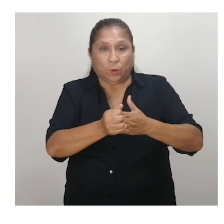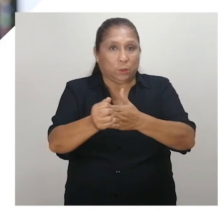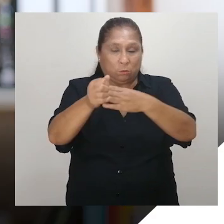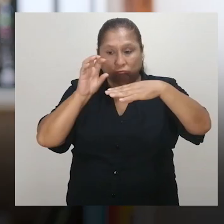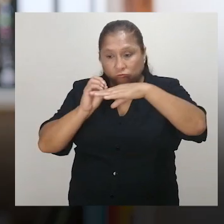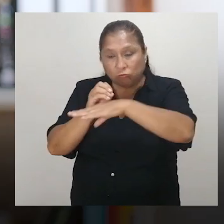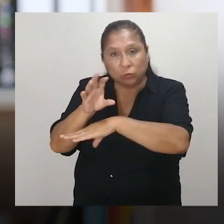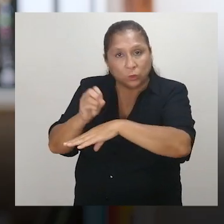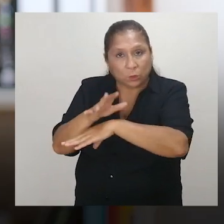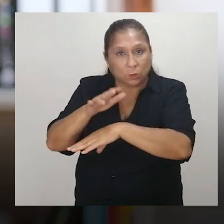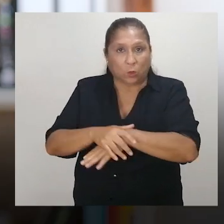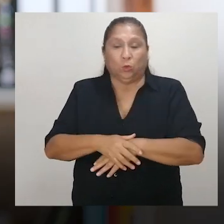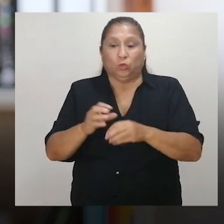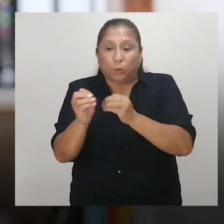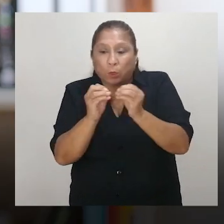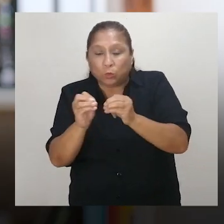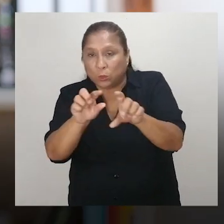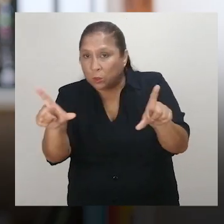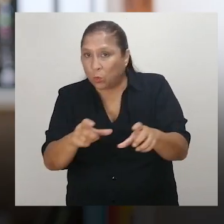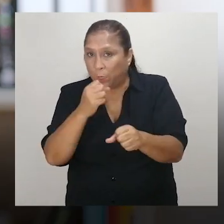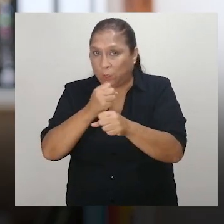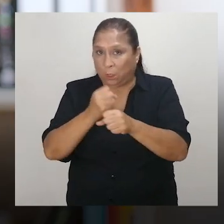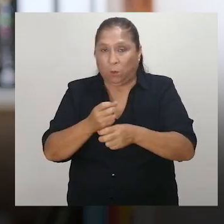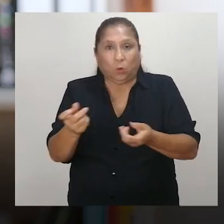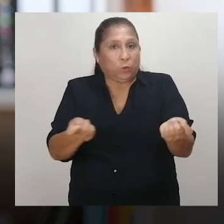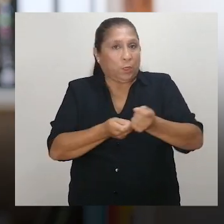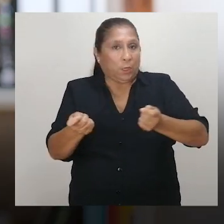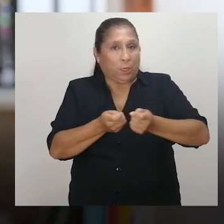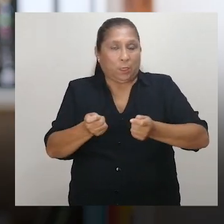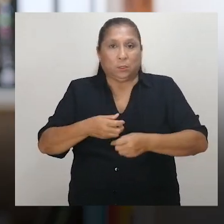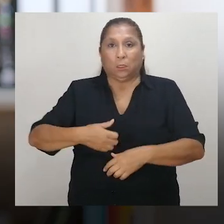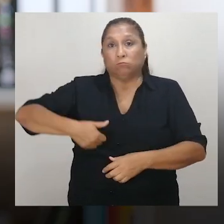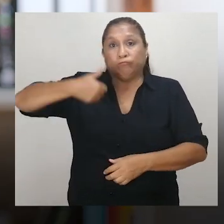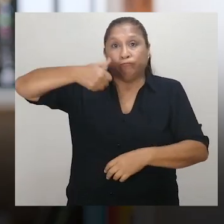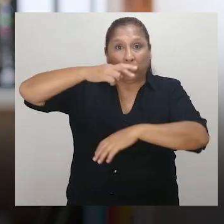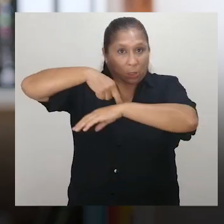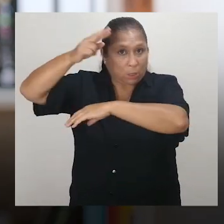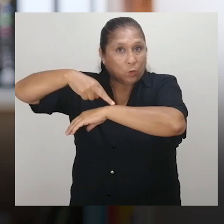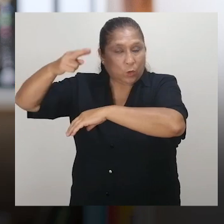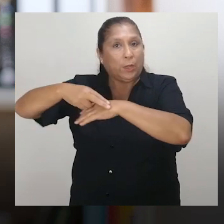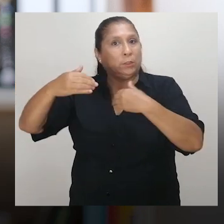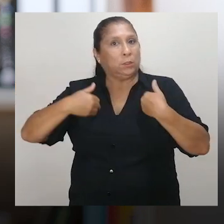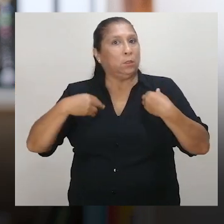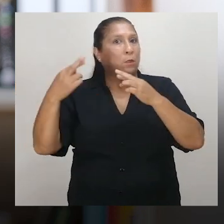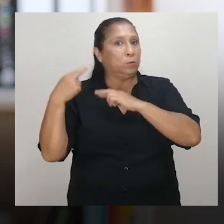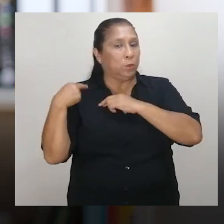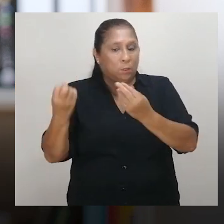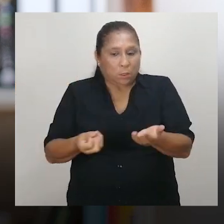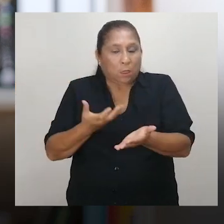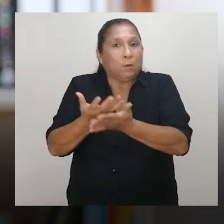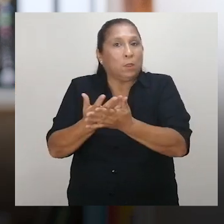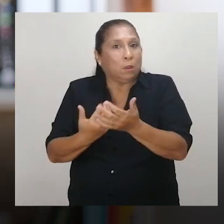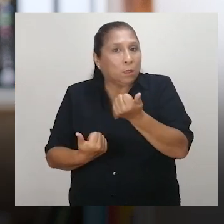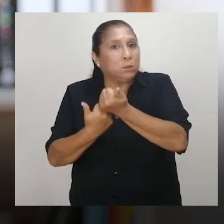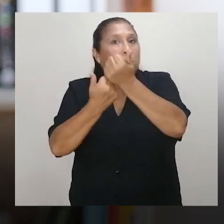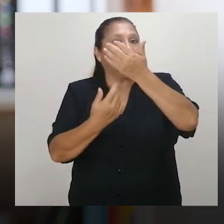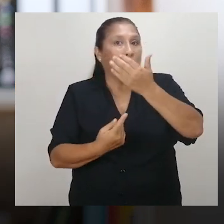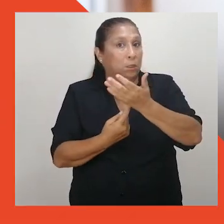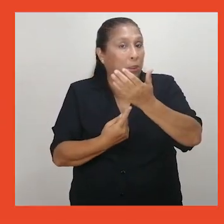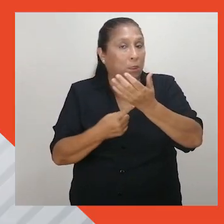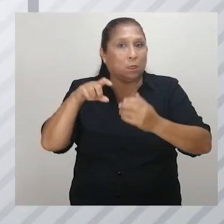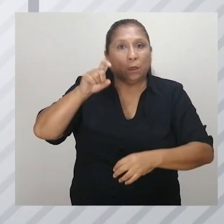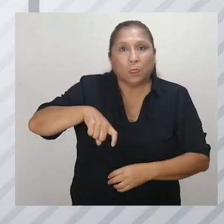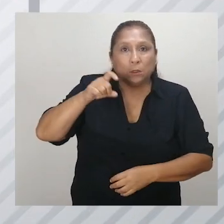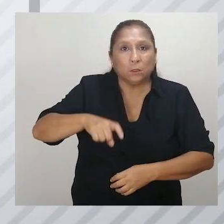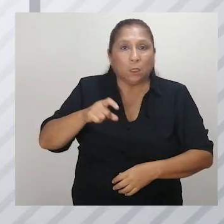El servicio de orientación y asesoramiento sobre ajustes razonables de las gerencias y direcciones regionales tiene la función de